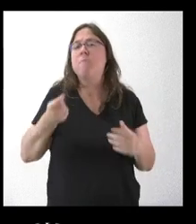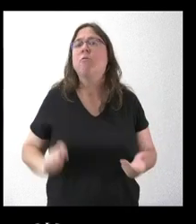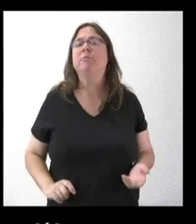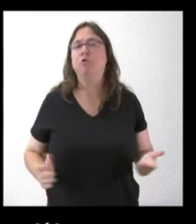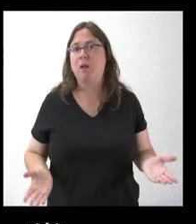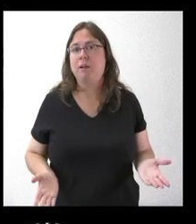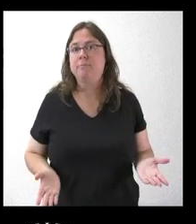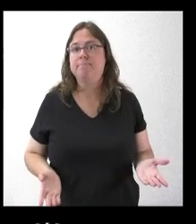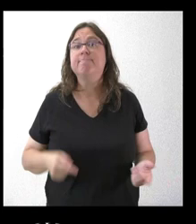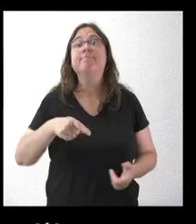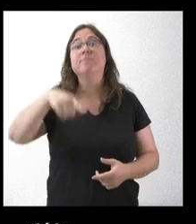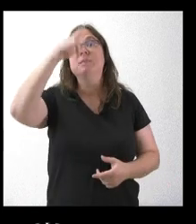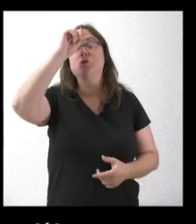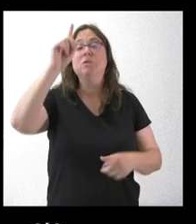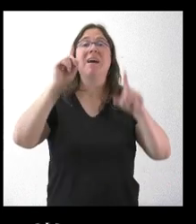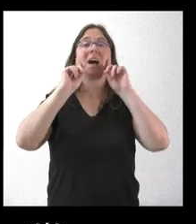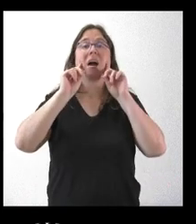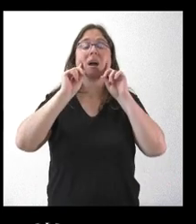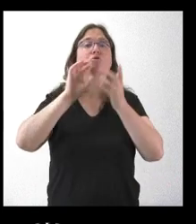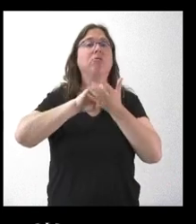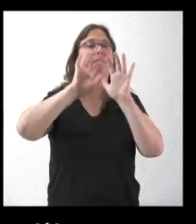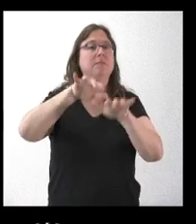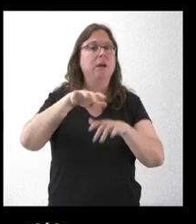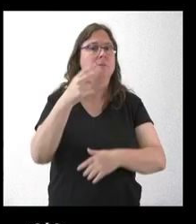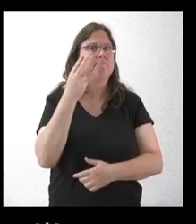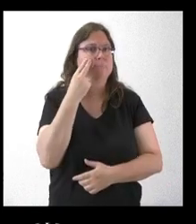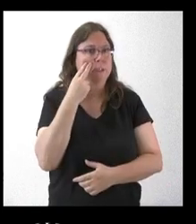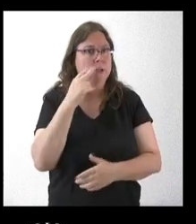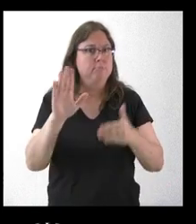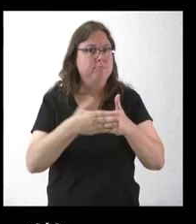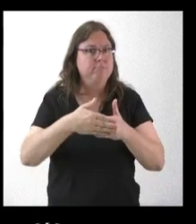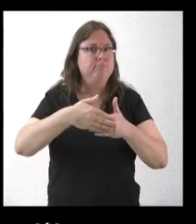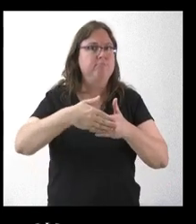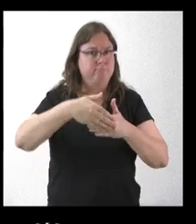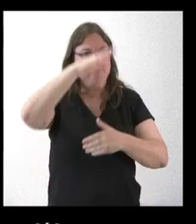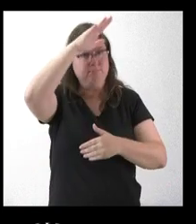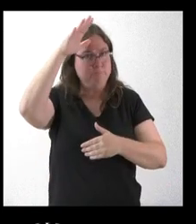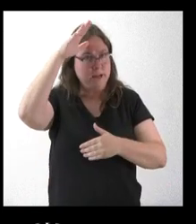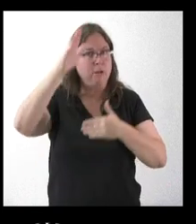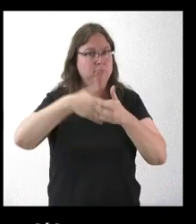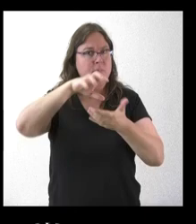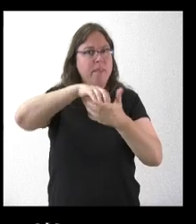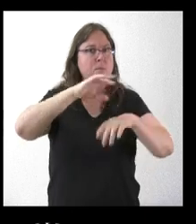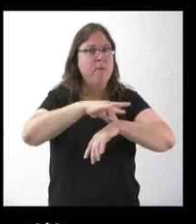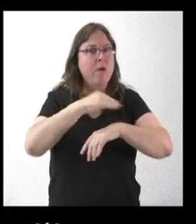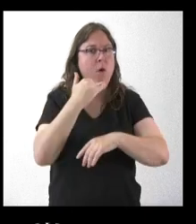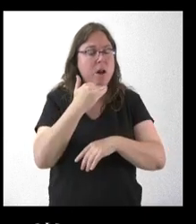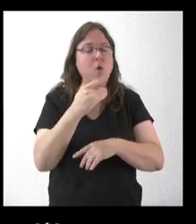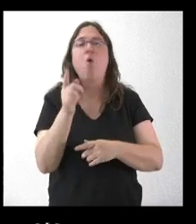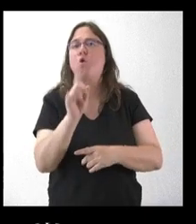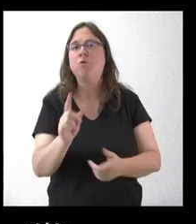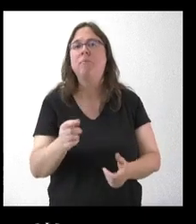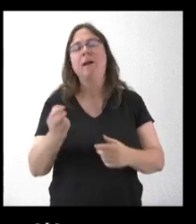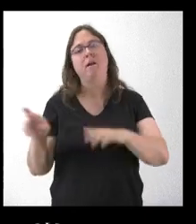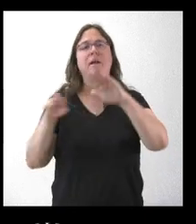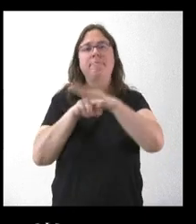sé si aquí en Castilla y León ese temor existe o, bueno, se va, como ha comentado, que va a reorganizar los medios para dar atención. Gracias.